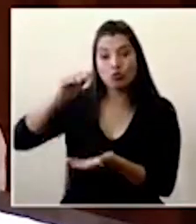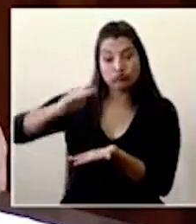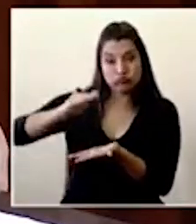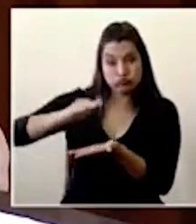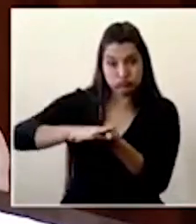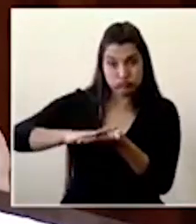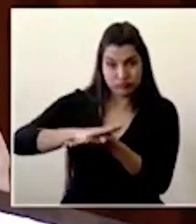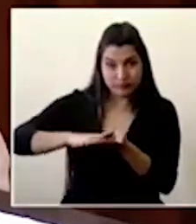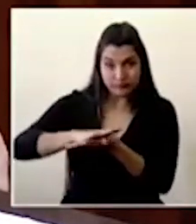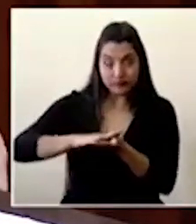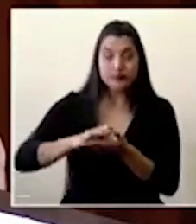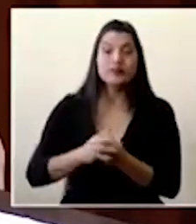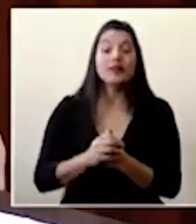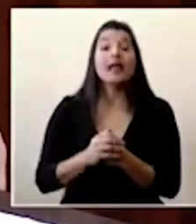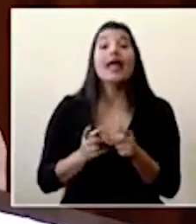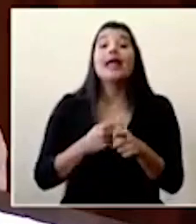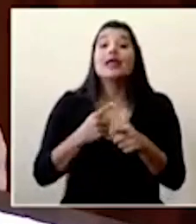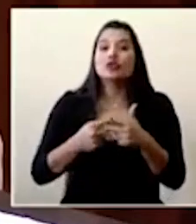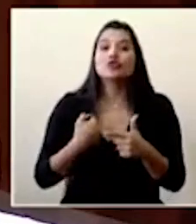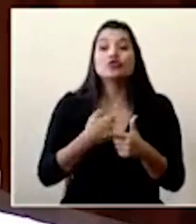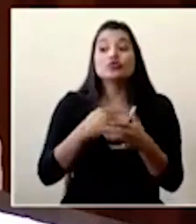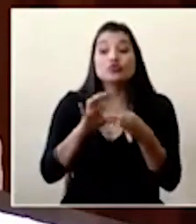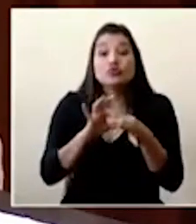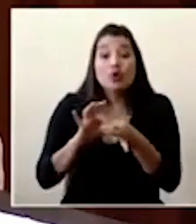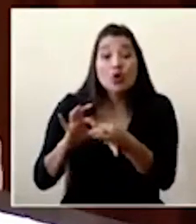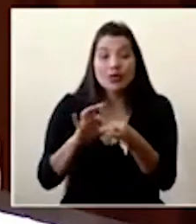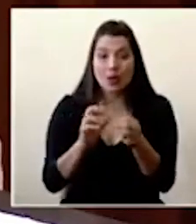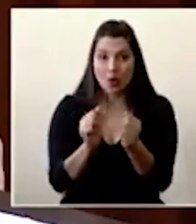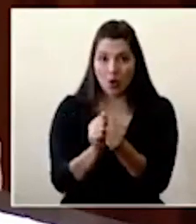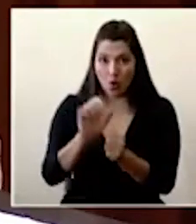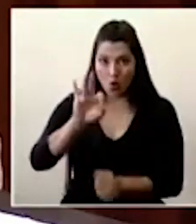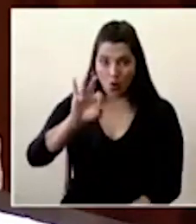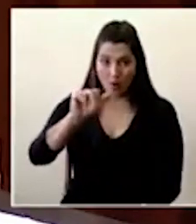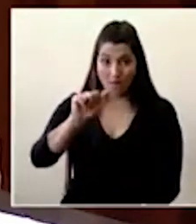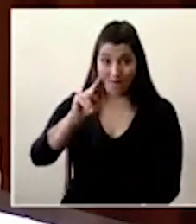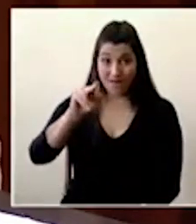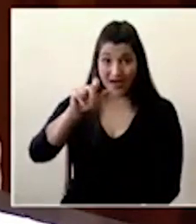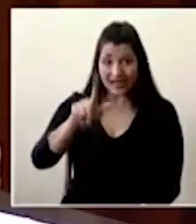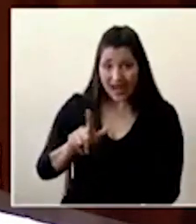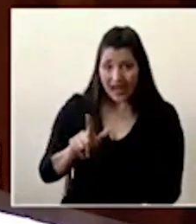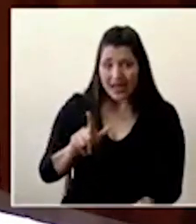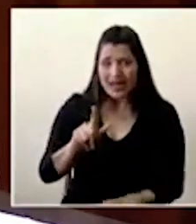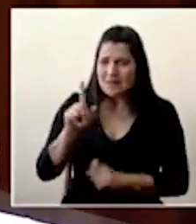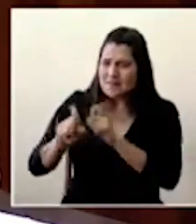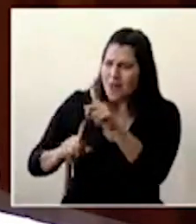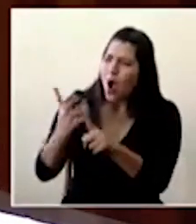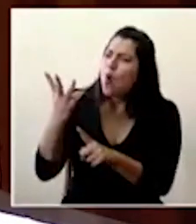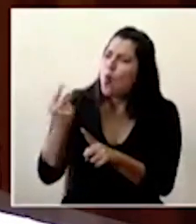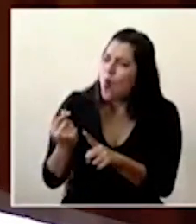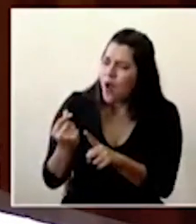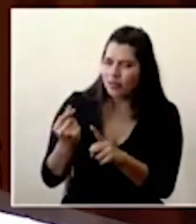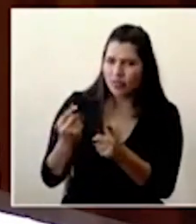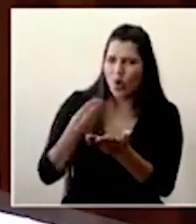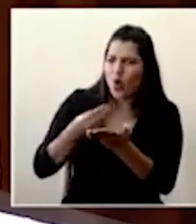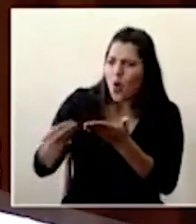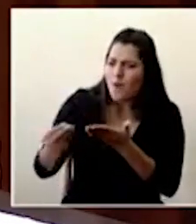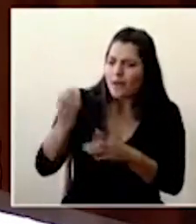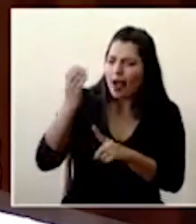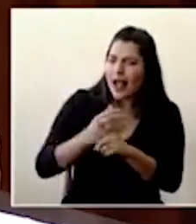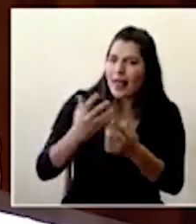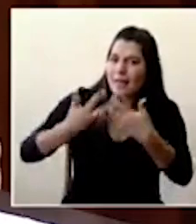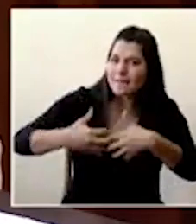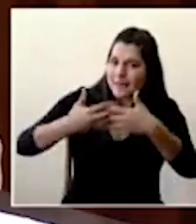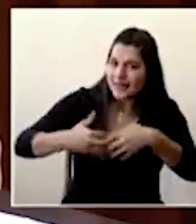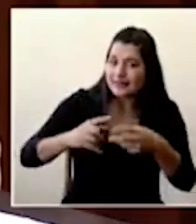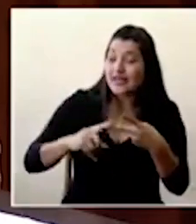industria, en coordinación con FANAL, cuánto compran estas empresas, cuántos productos hacen a base de